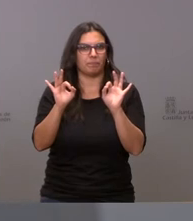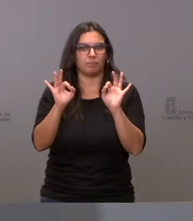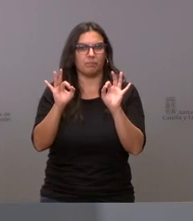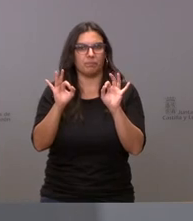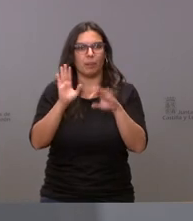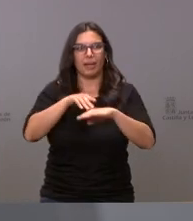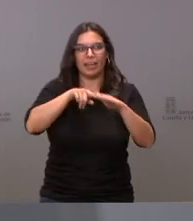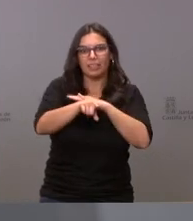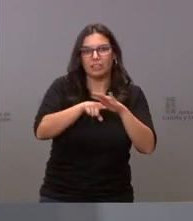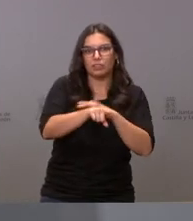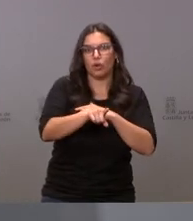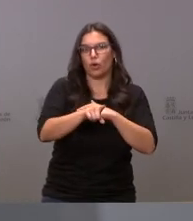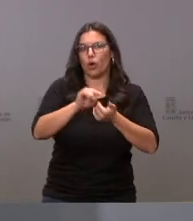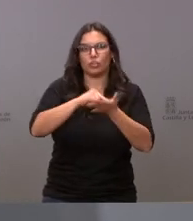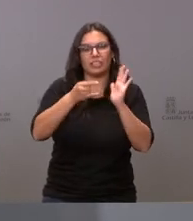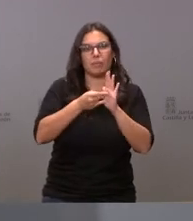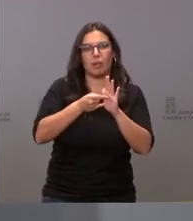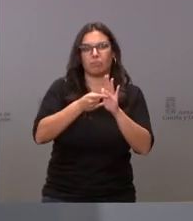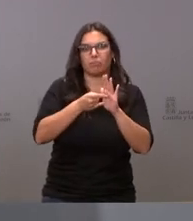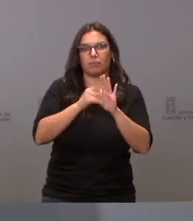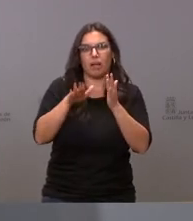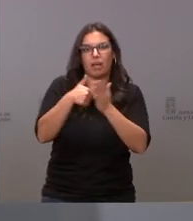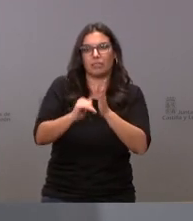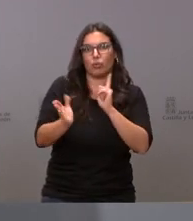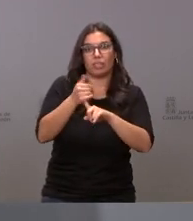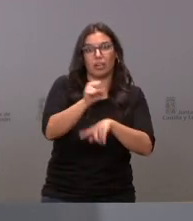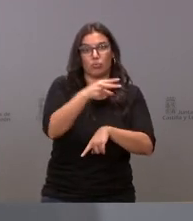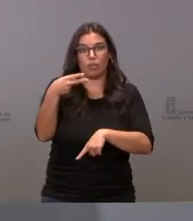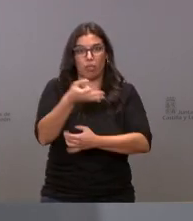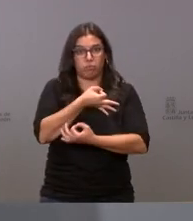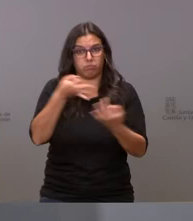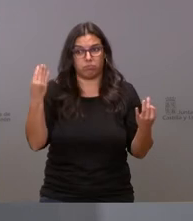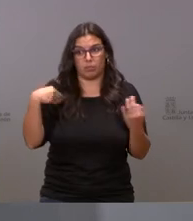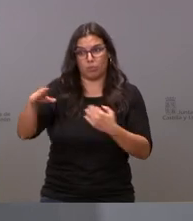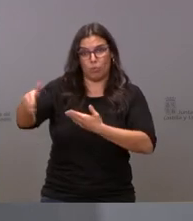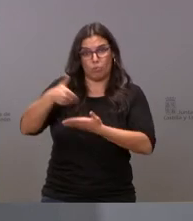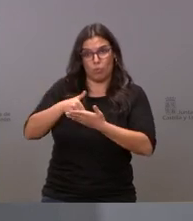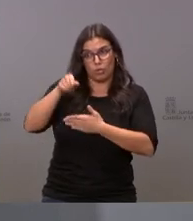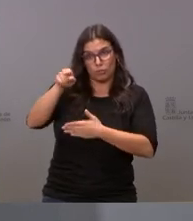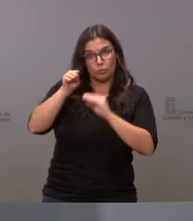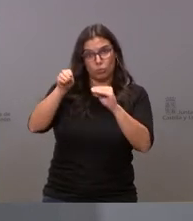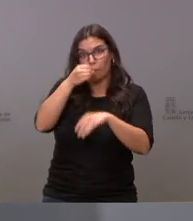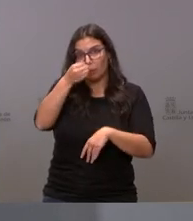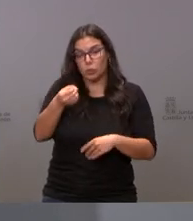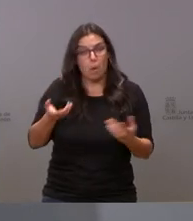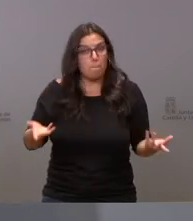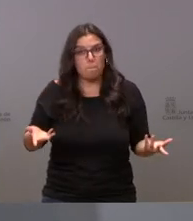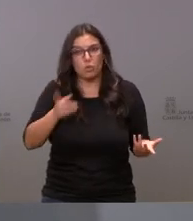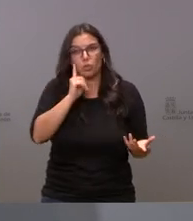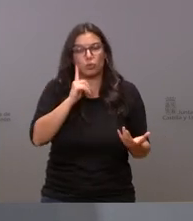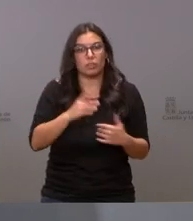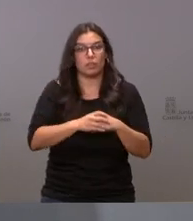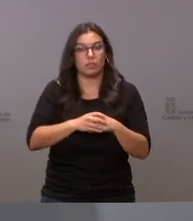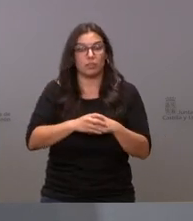gestión y los mecanismos de alcanzar esos resultados que propone el Partido Socialista los ciudadanos naturalmente tienen